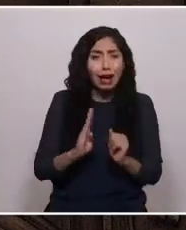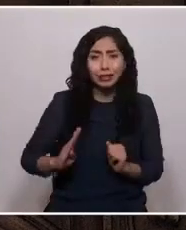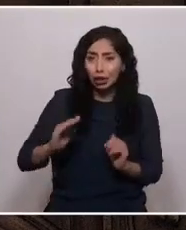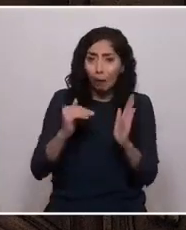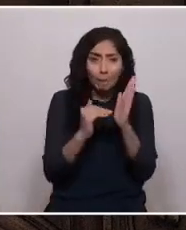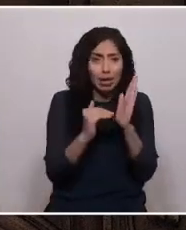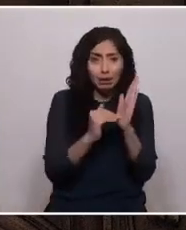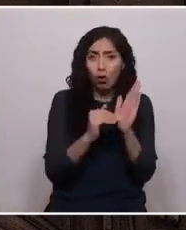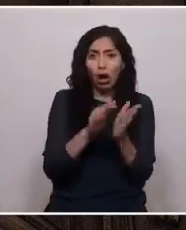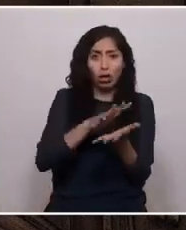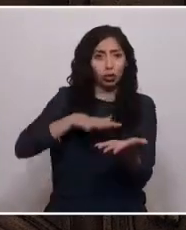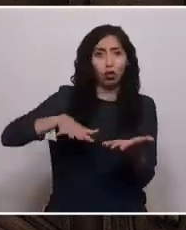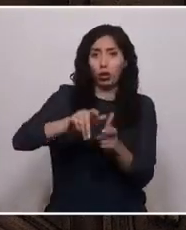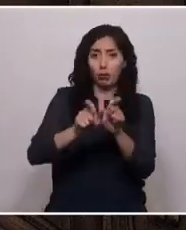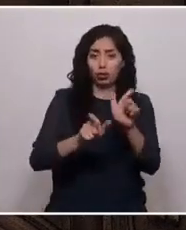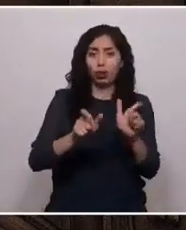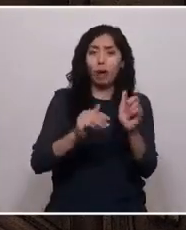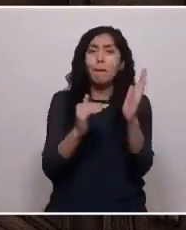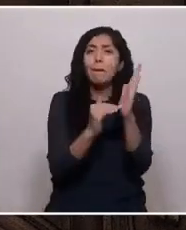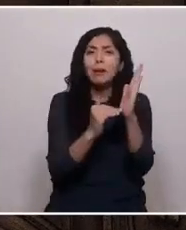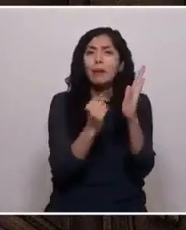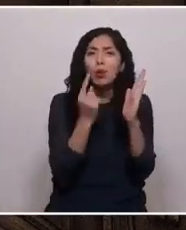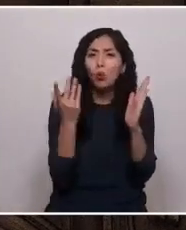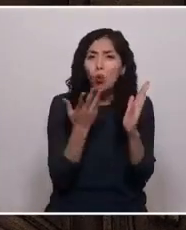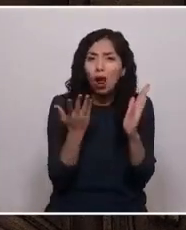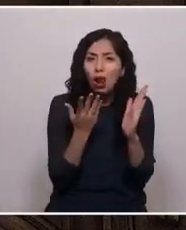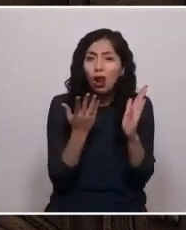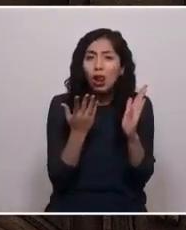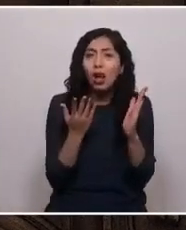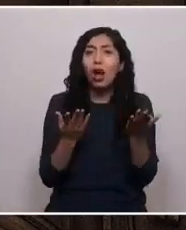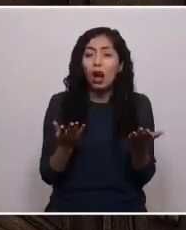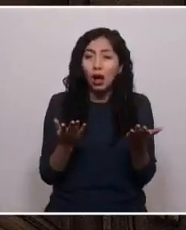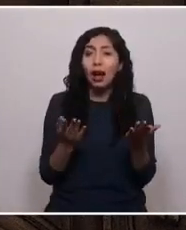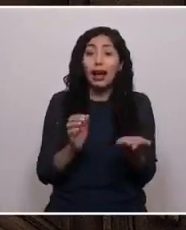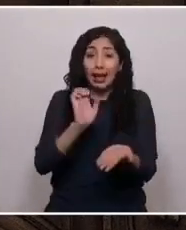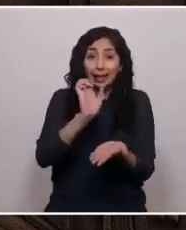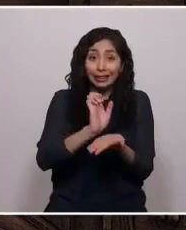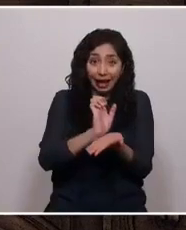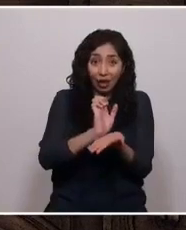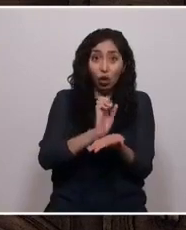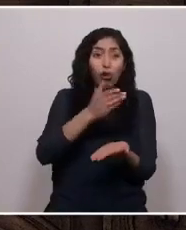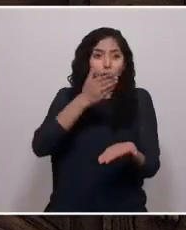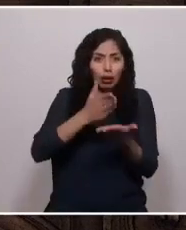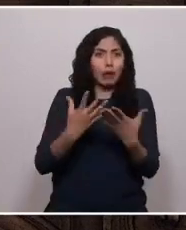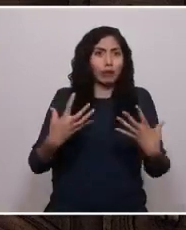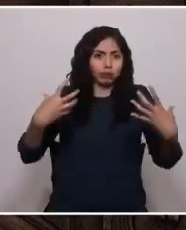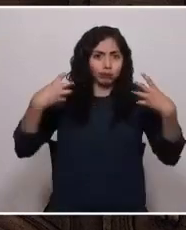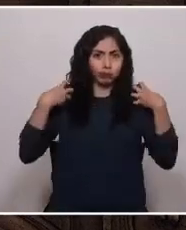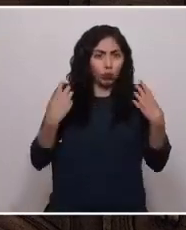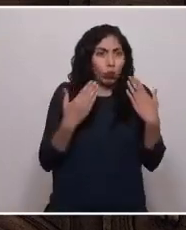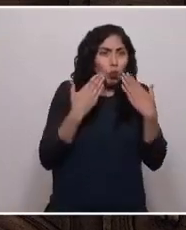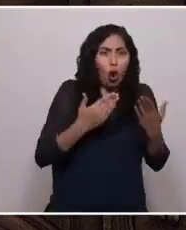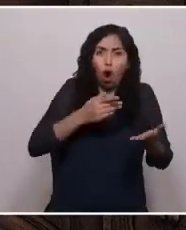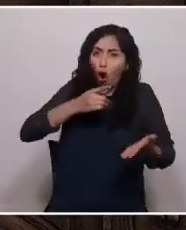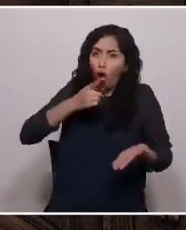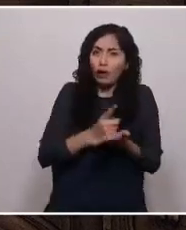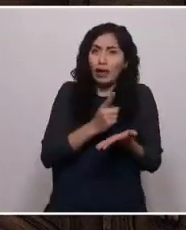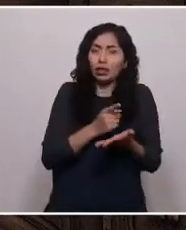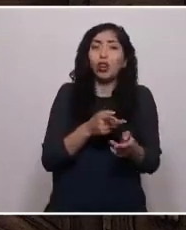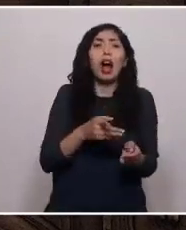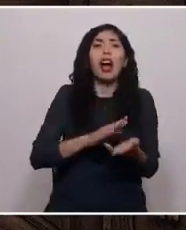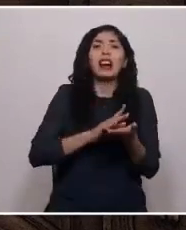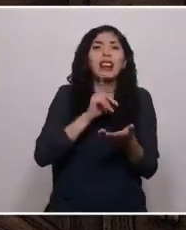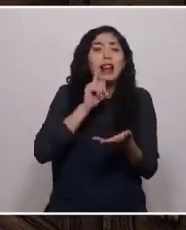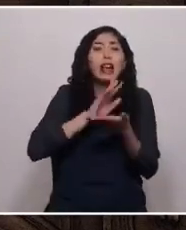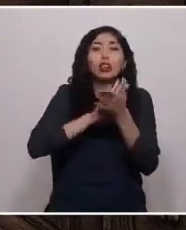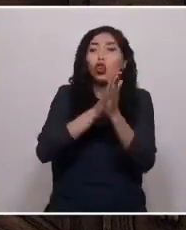Estos mínimos vitales se traducen en prestaciones que el Estado proporcione en forma obligatoria a toda la población.